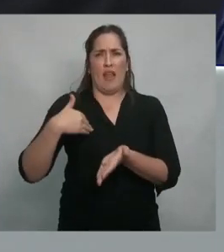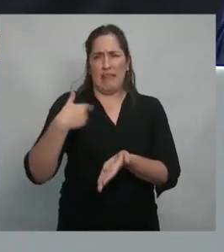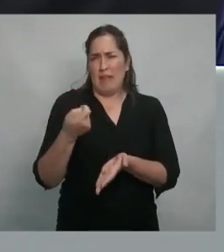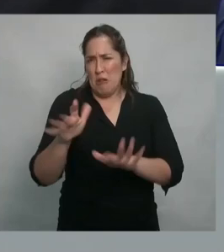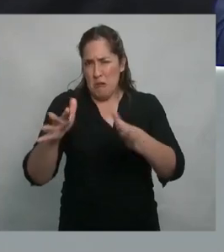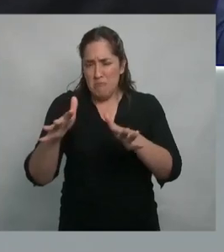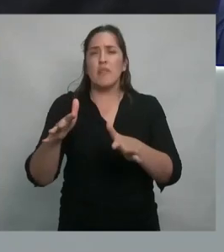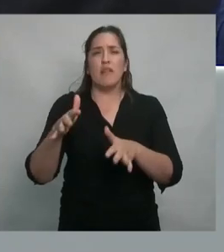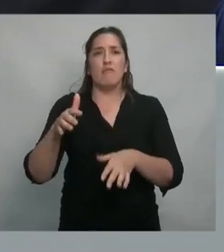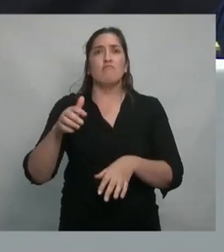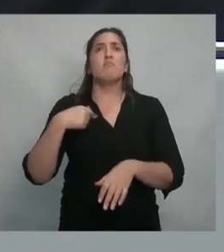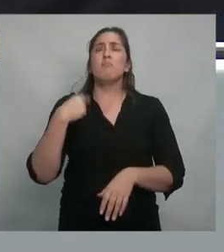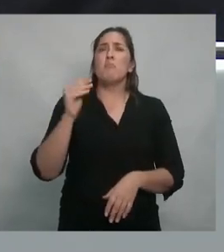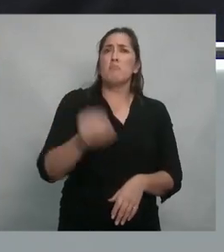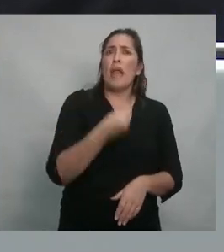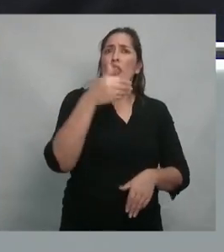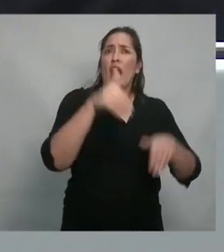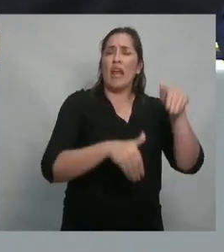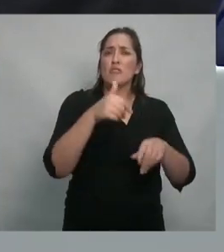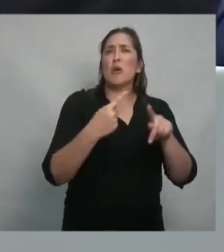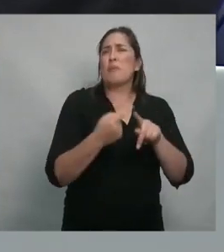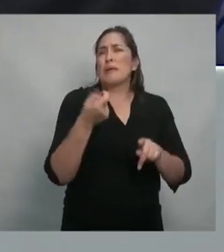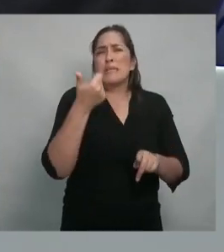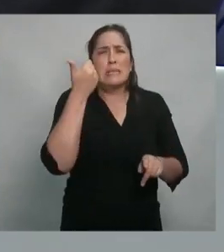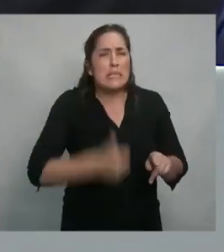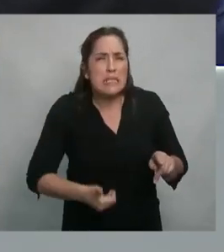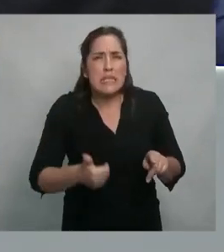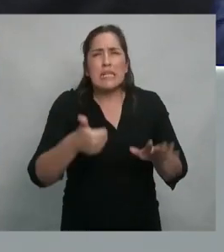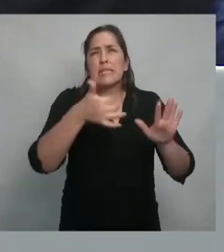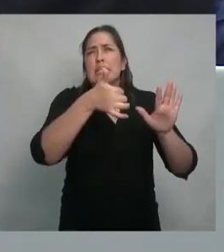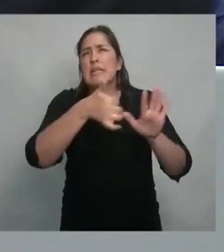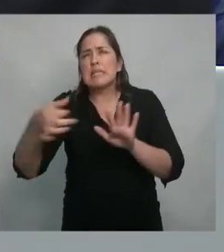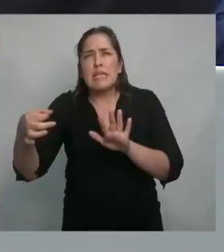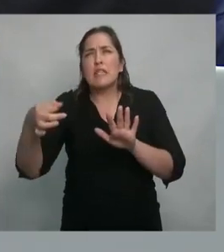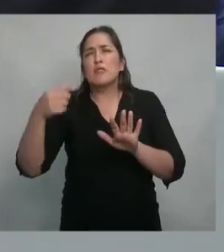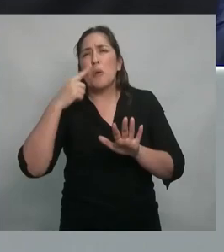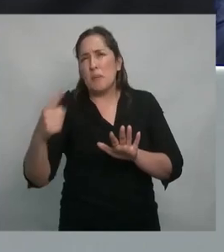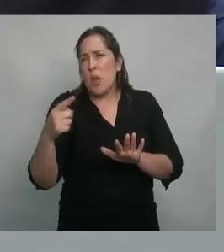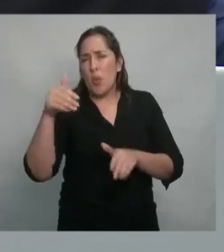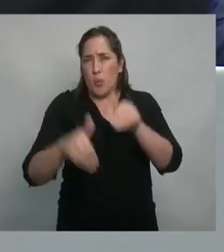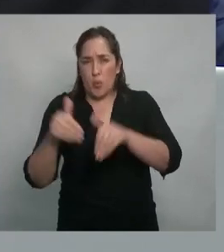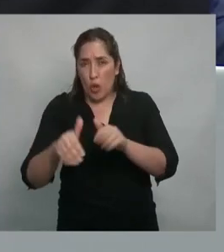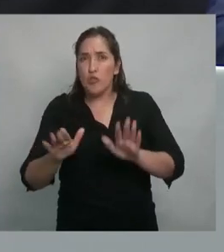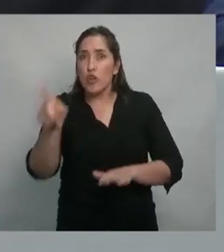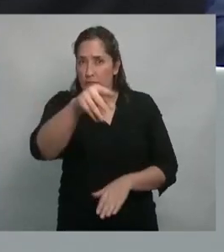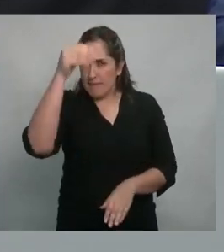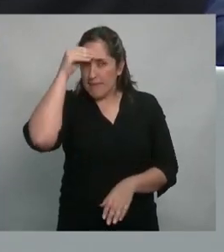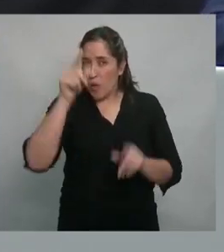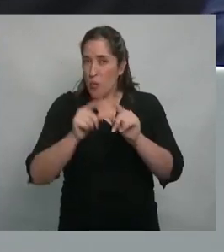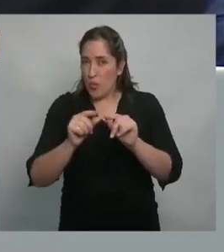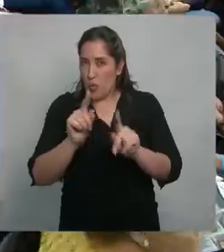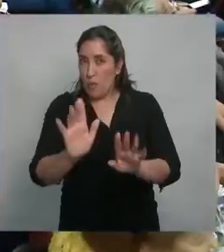y perdimos las elecciones por apenas 600 y pico mil votos, tengan este número,